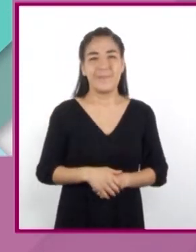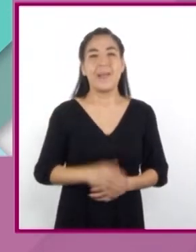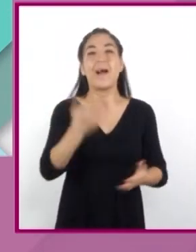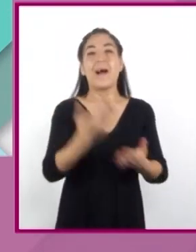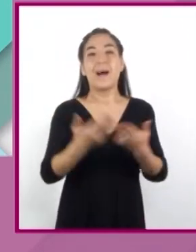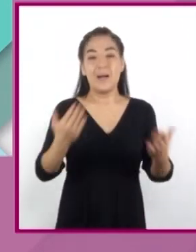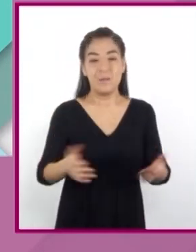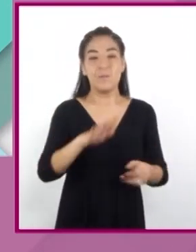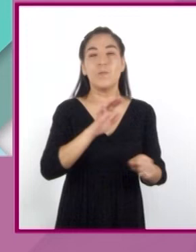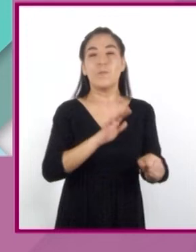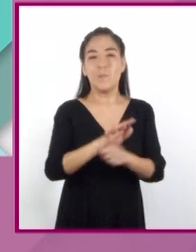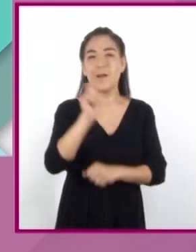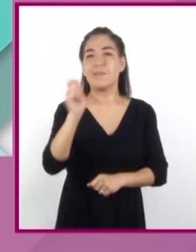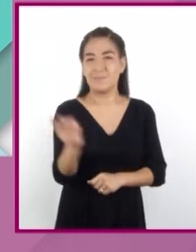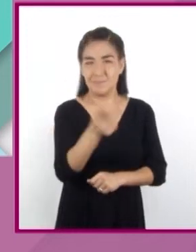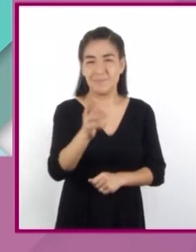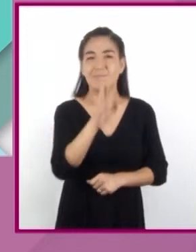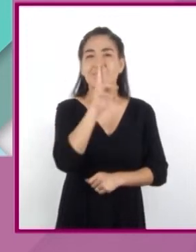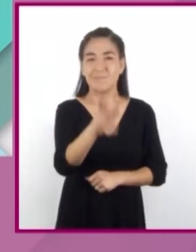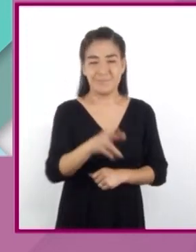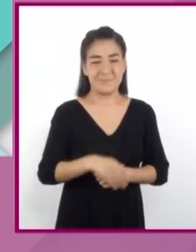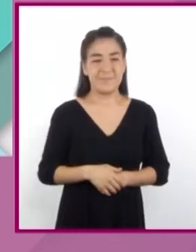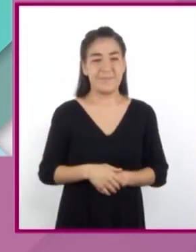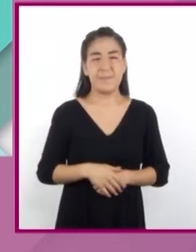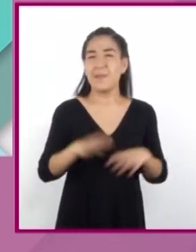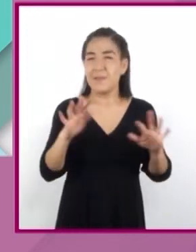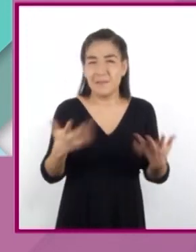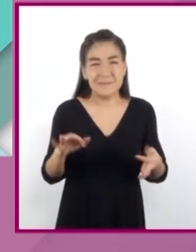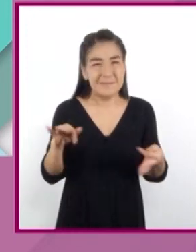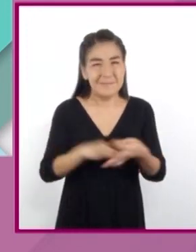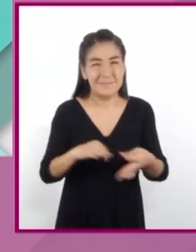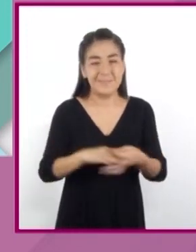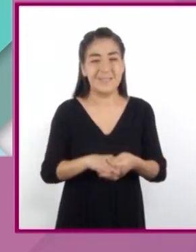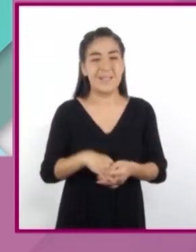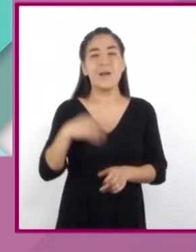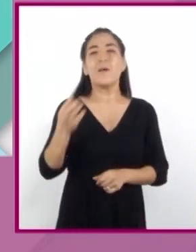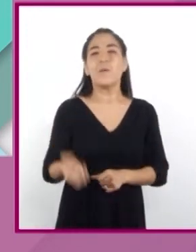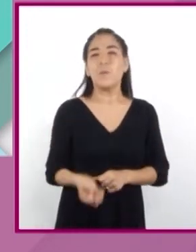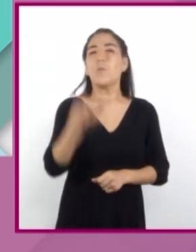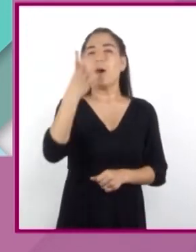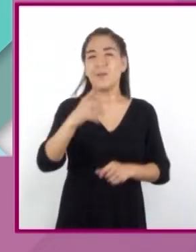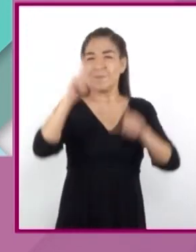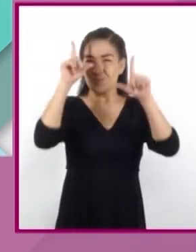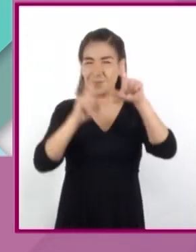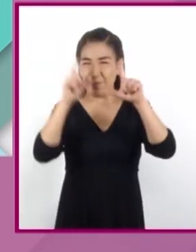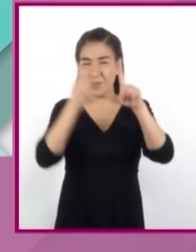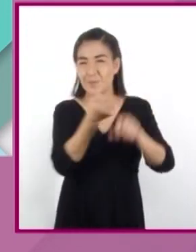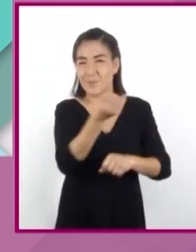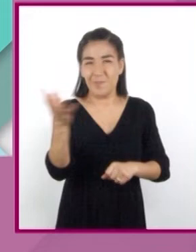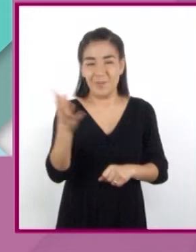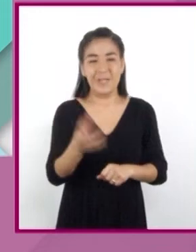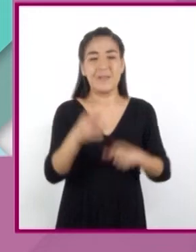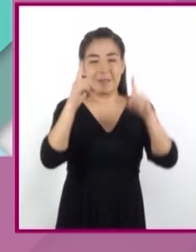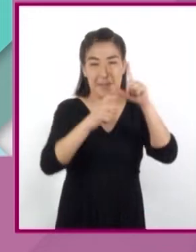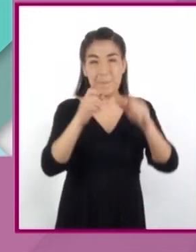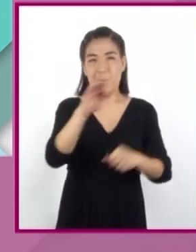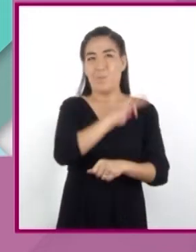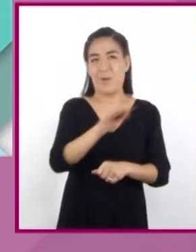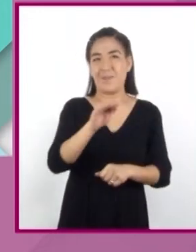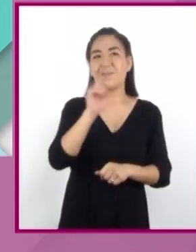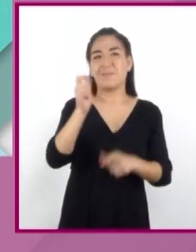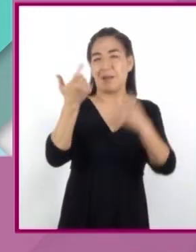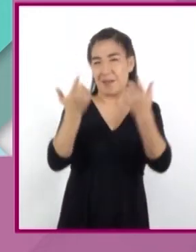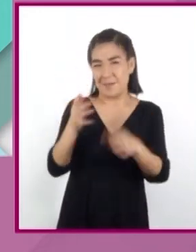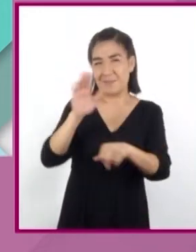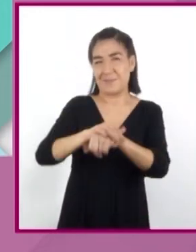den respuesta a la pregunta. Aproximadamente, ¿cuántas fotografías podrá tomar mi amiga si la